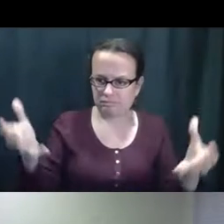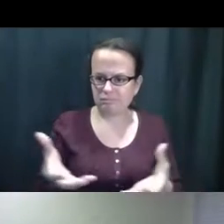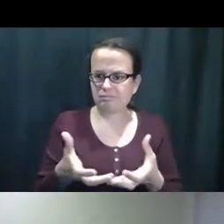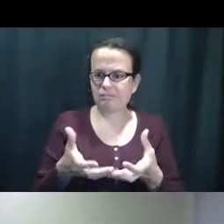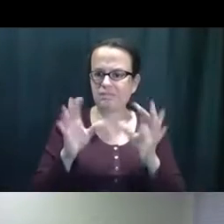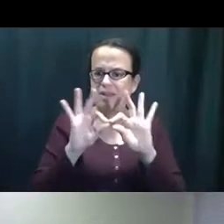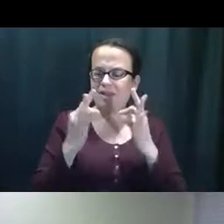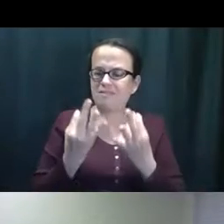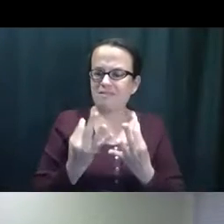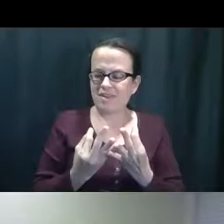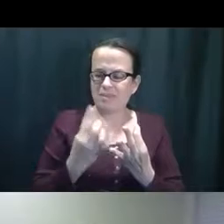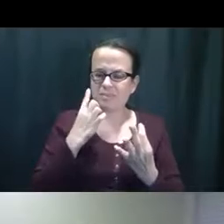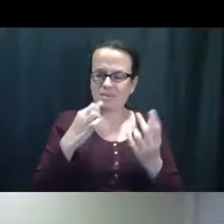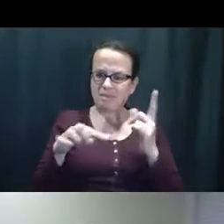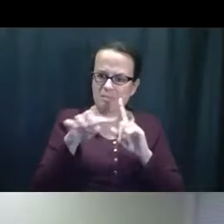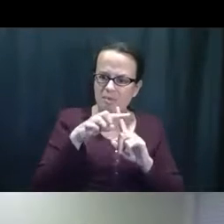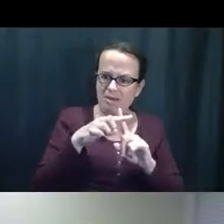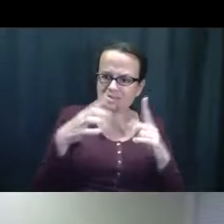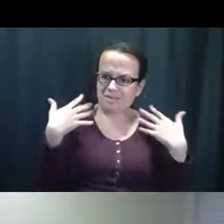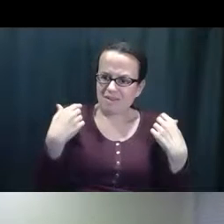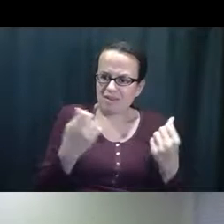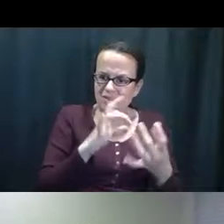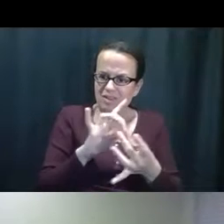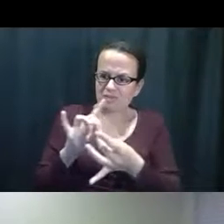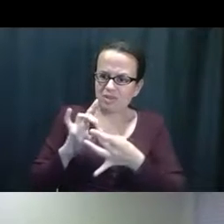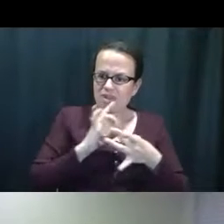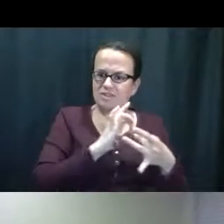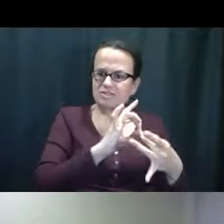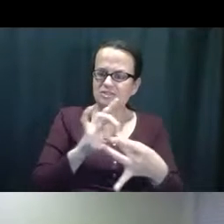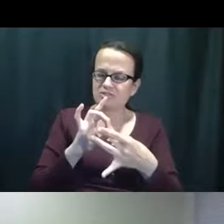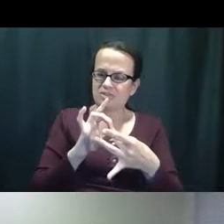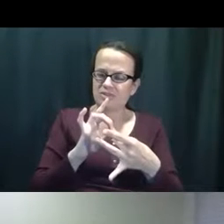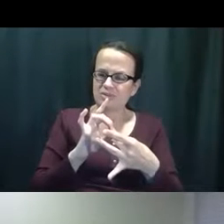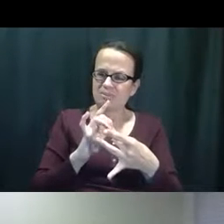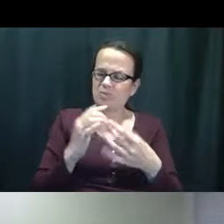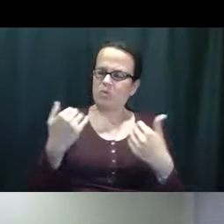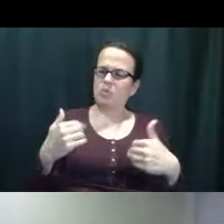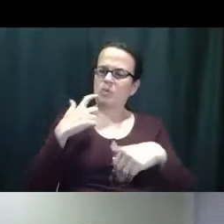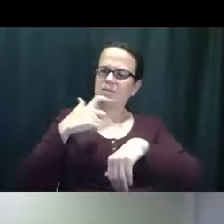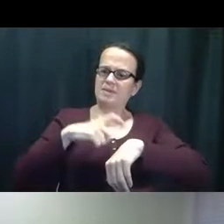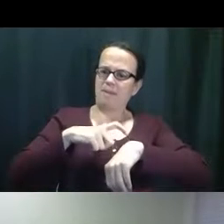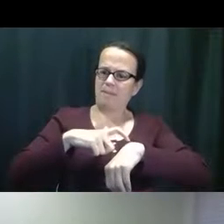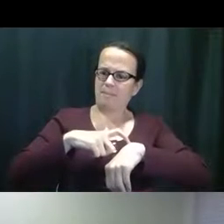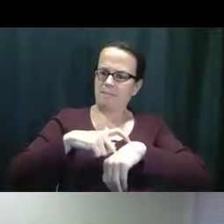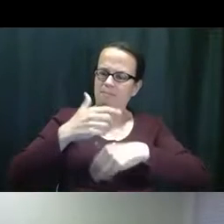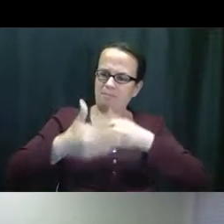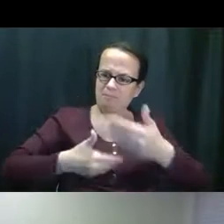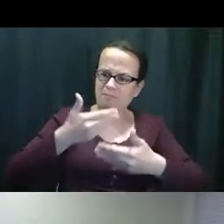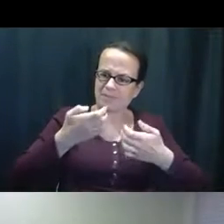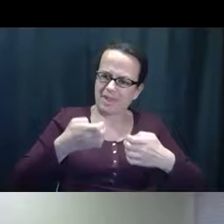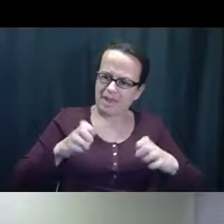Porque la familia. Tener una relación saludable y positiva. Toma tiempo.